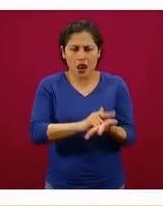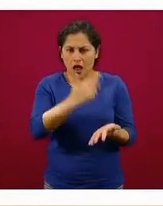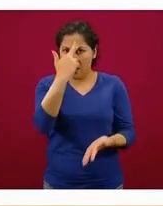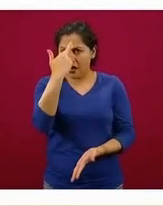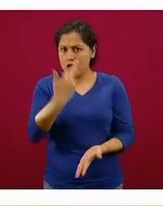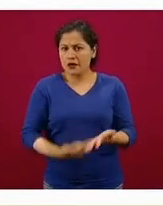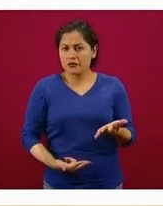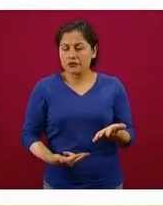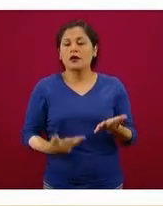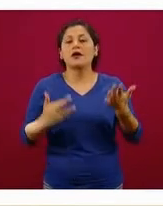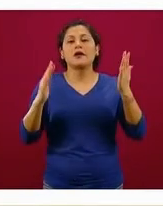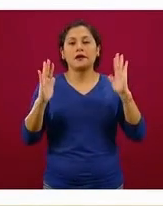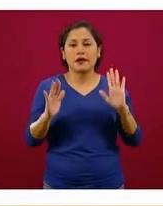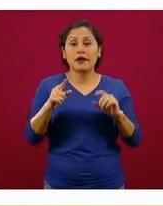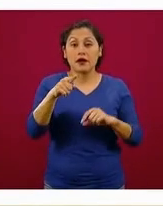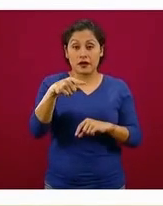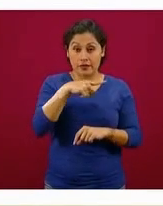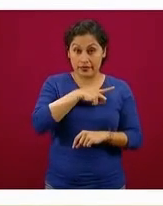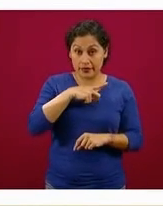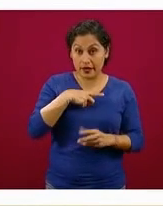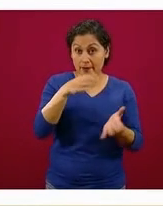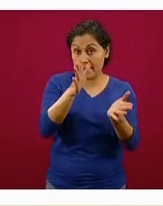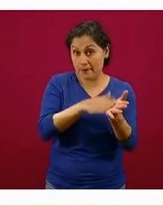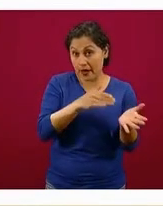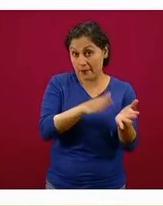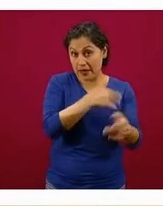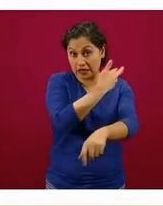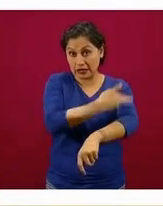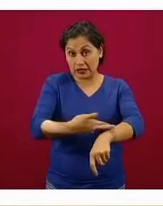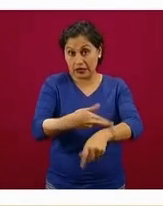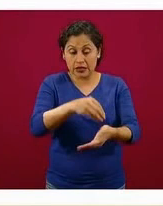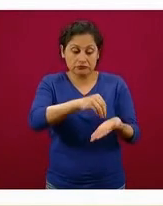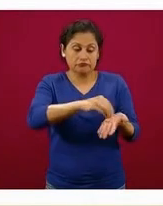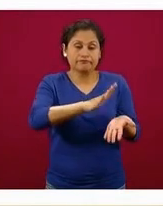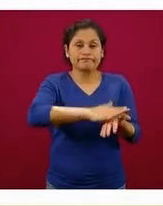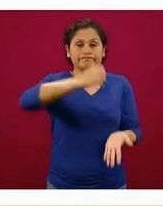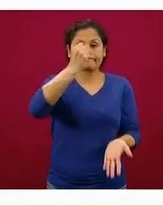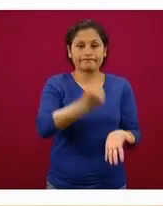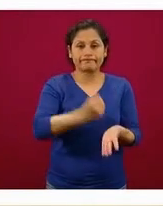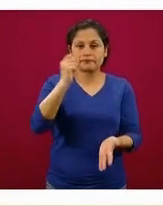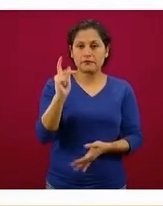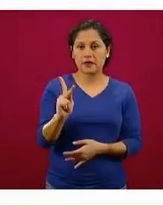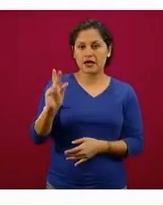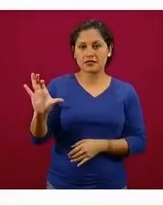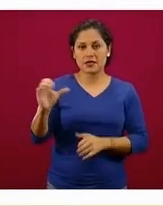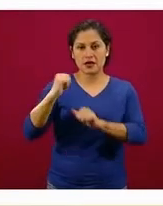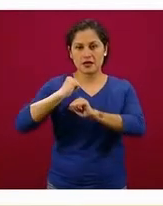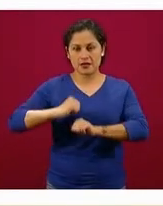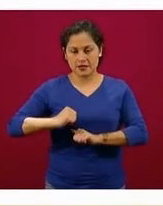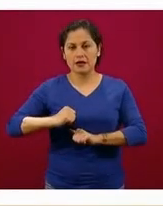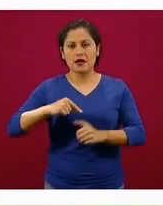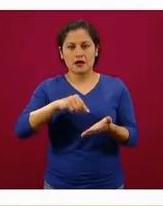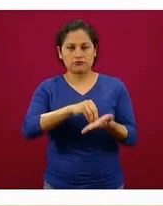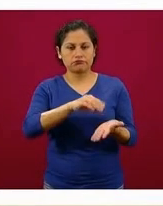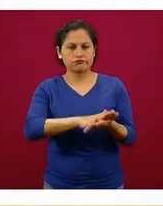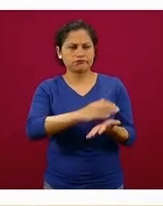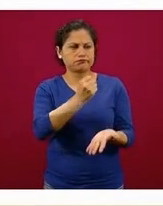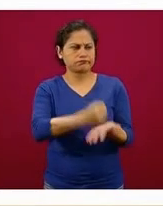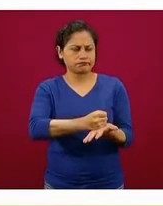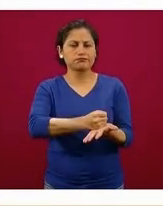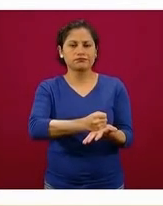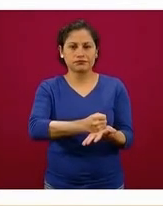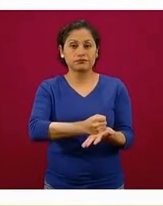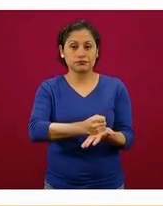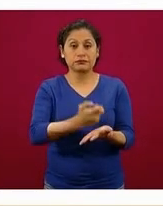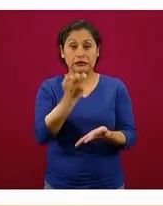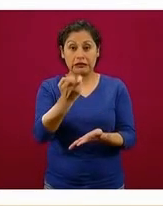actualizado el registro de aforo o el registro de protección civil, esta va a ser una ocasión útil para encontrar dónde